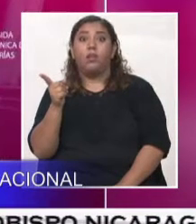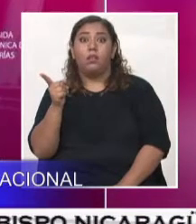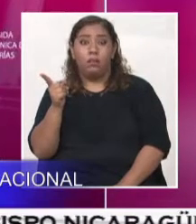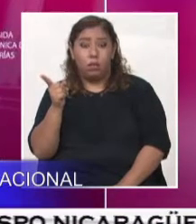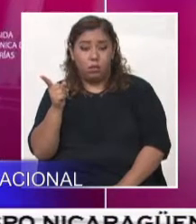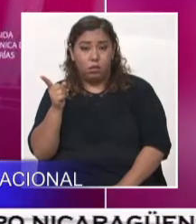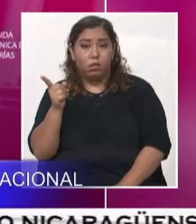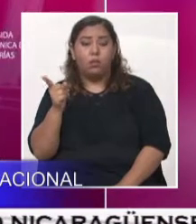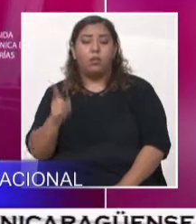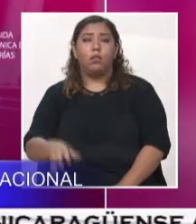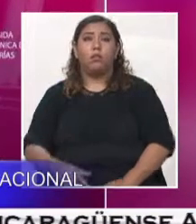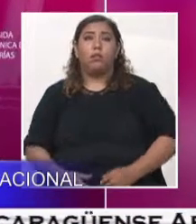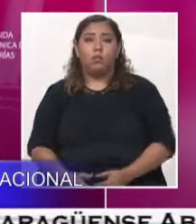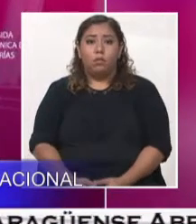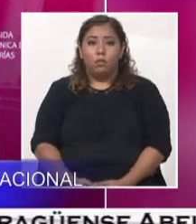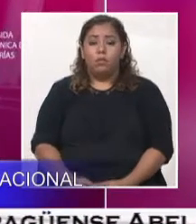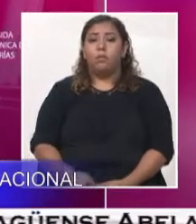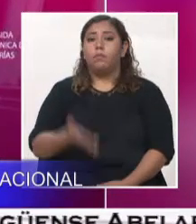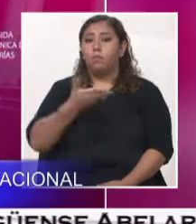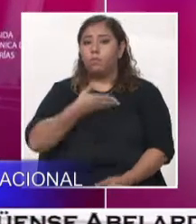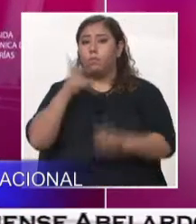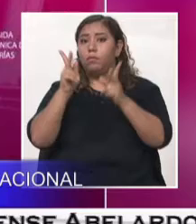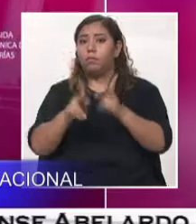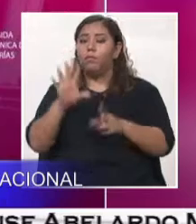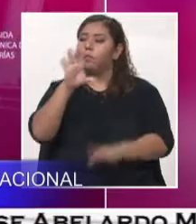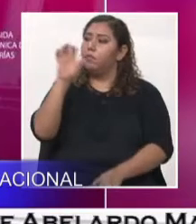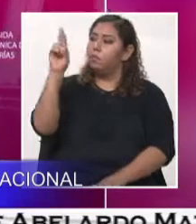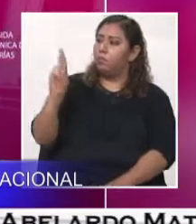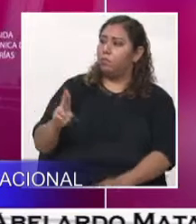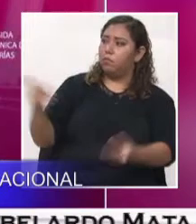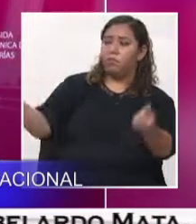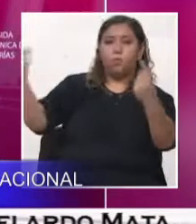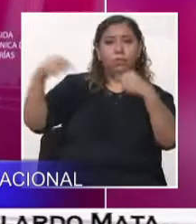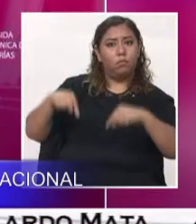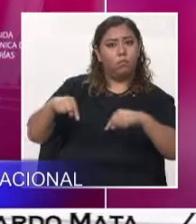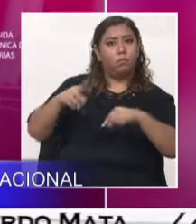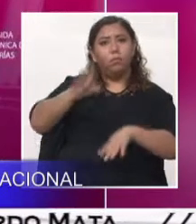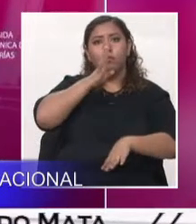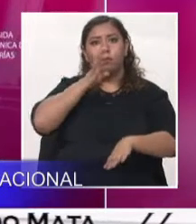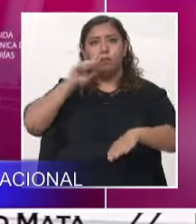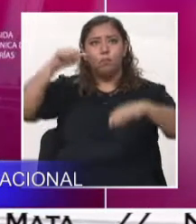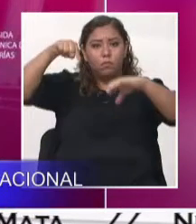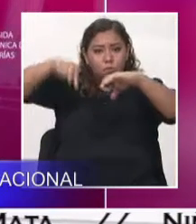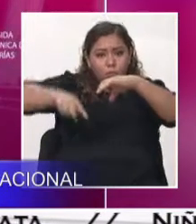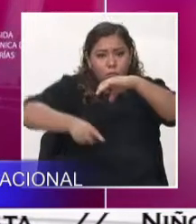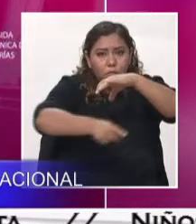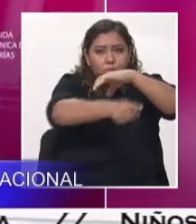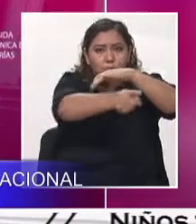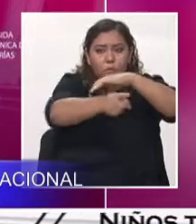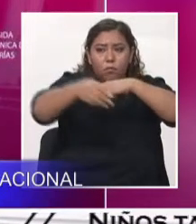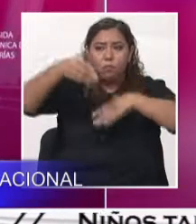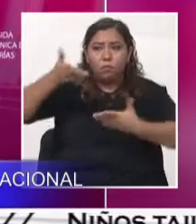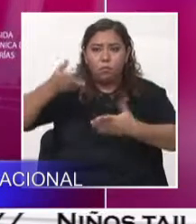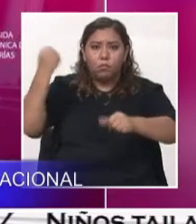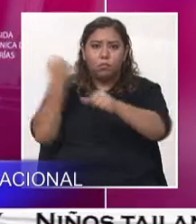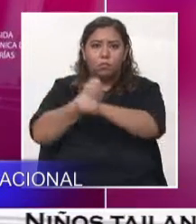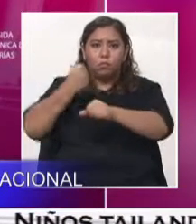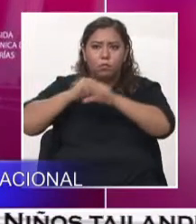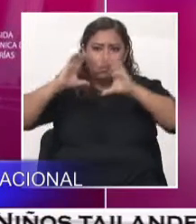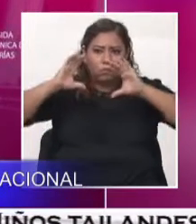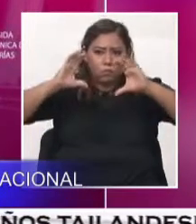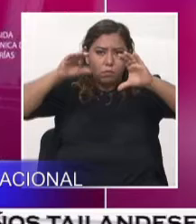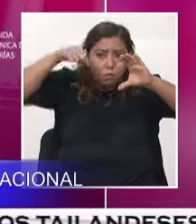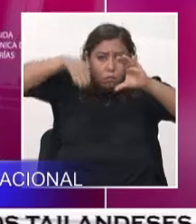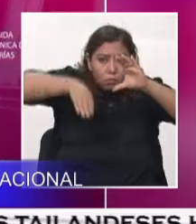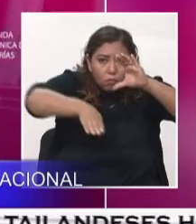forma tenemos personas que vienen de Costa Rica que nos van a hablar sobre túneles. De igual forma vienen de